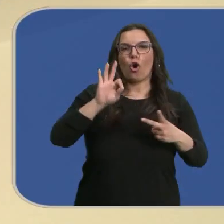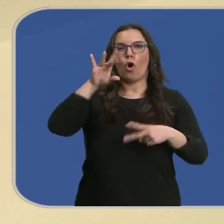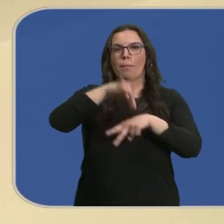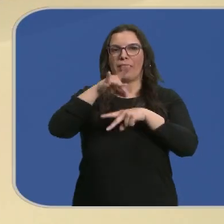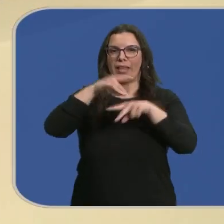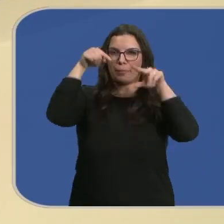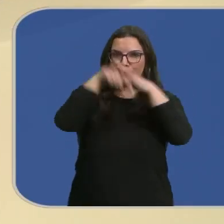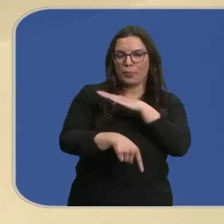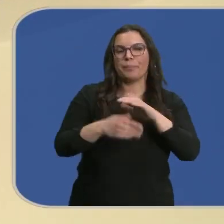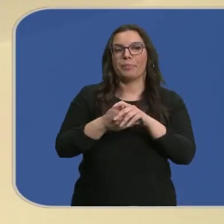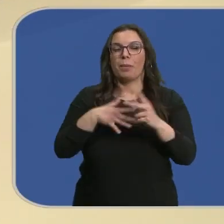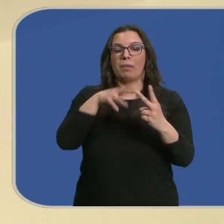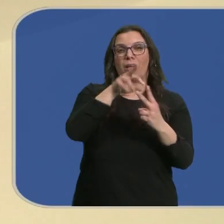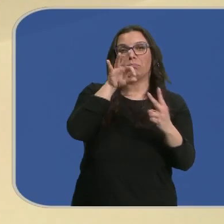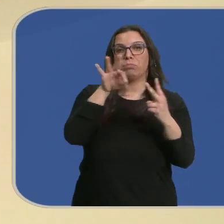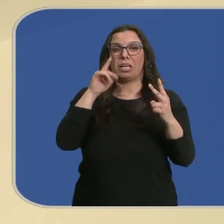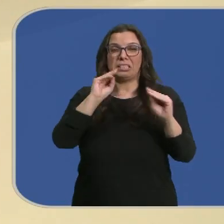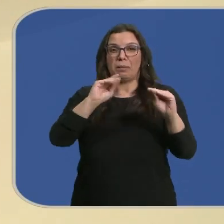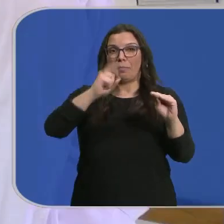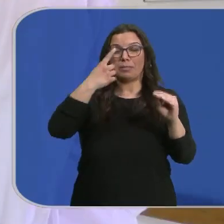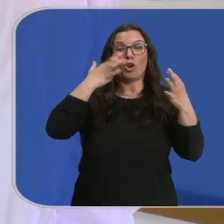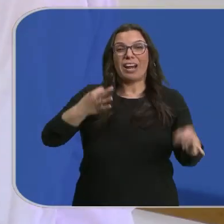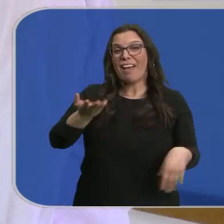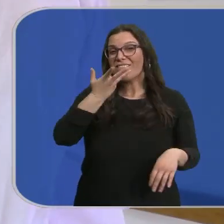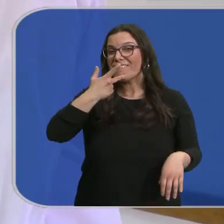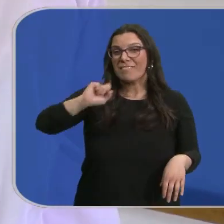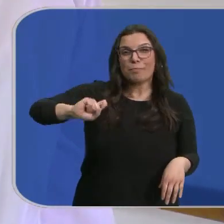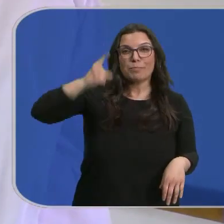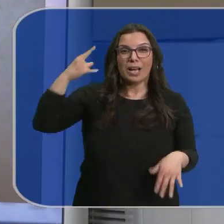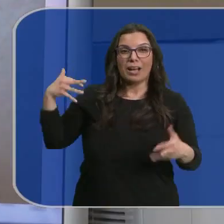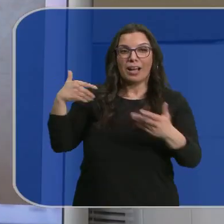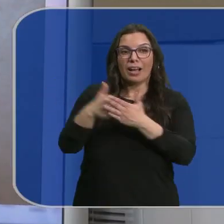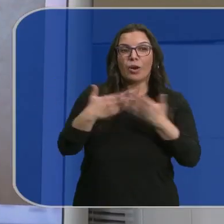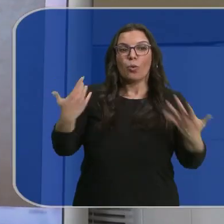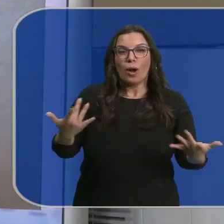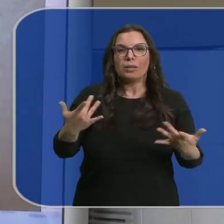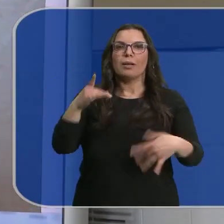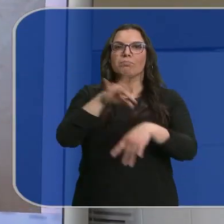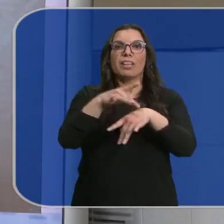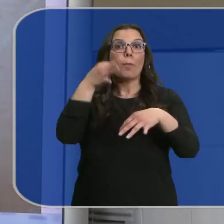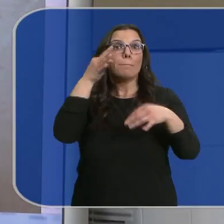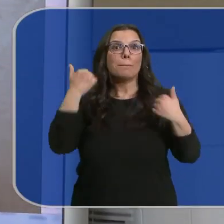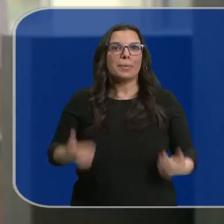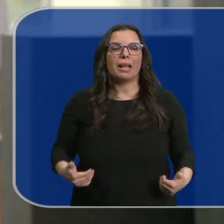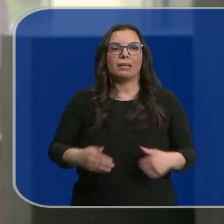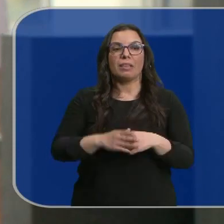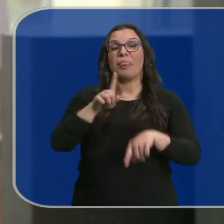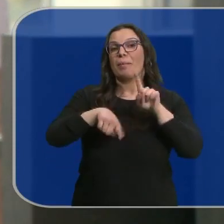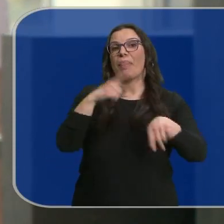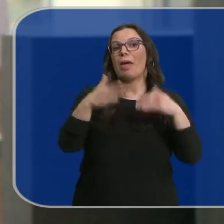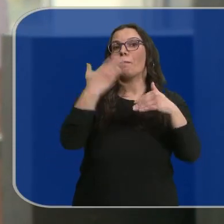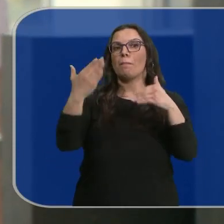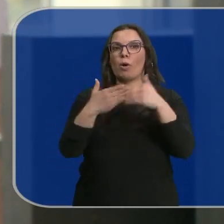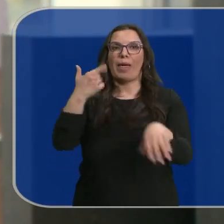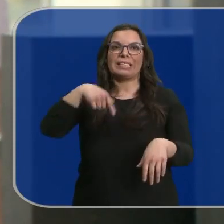intensiva. Pueden parecer las opciones más llamativas, pero la favorita en los últimos años es dermatología. Esto va un poco por modas.